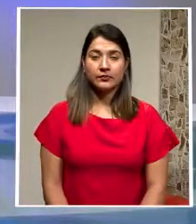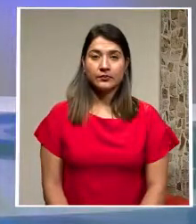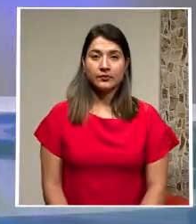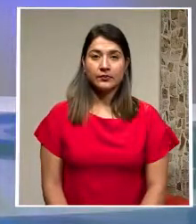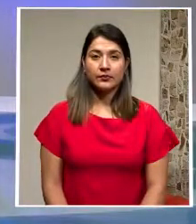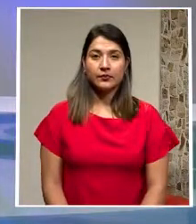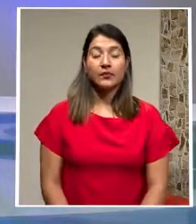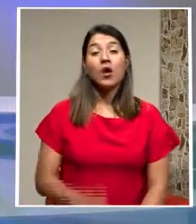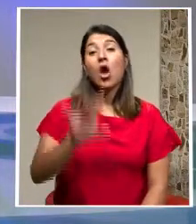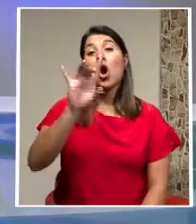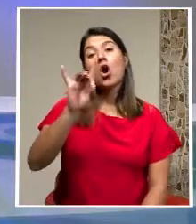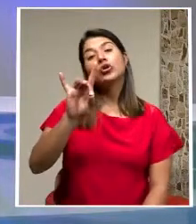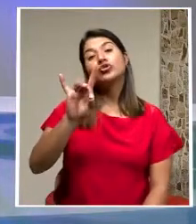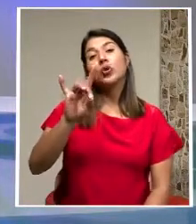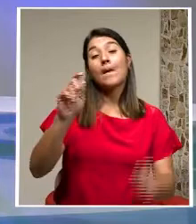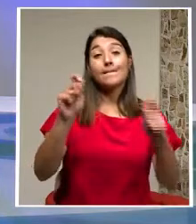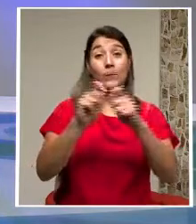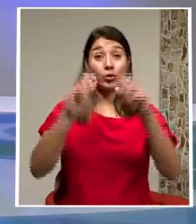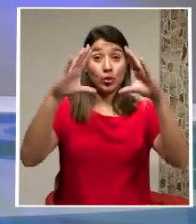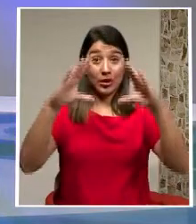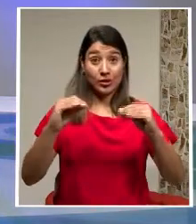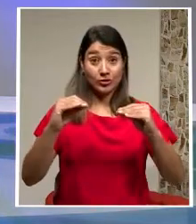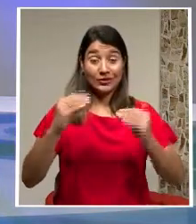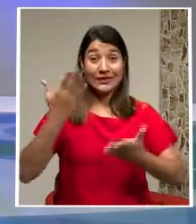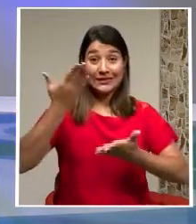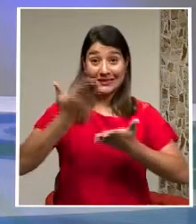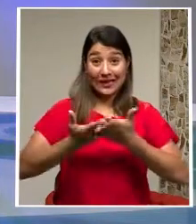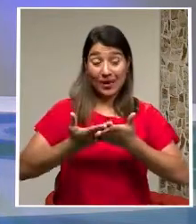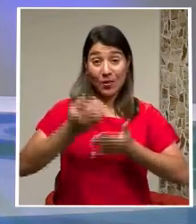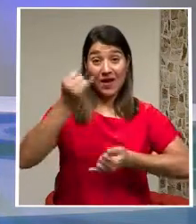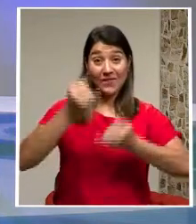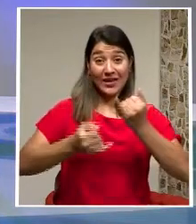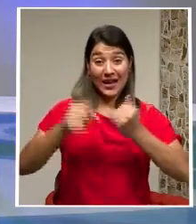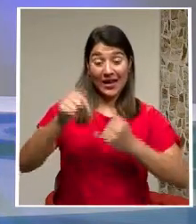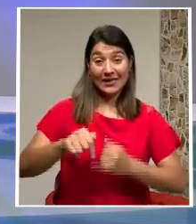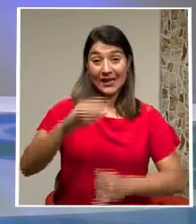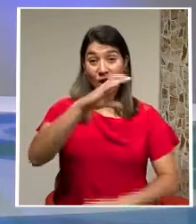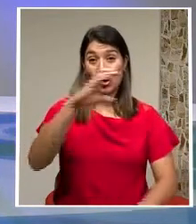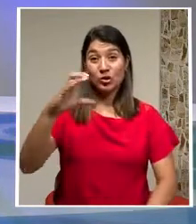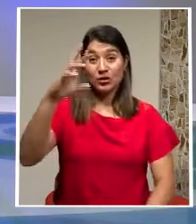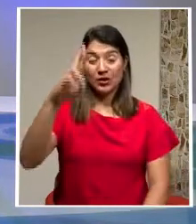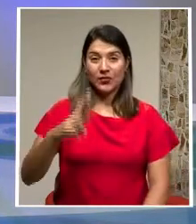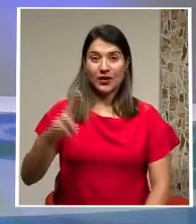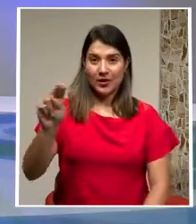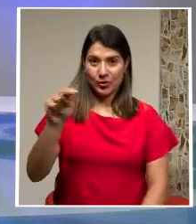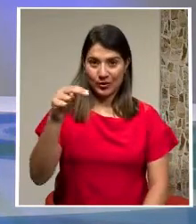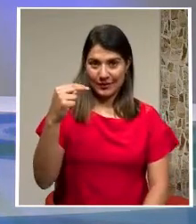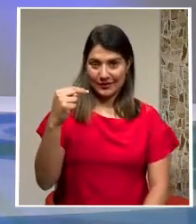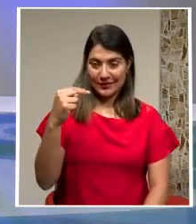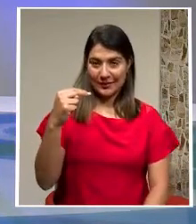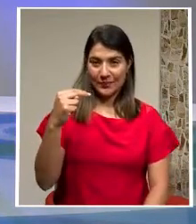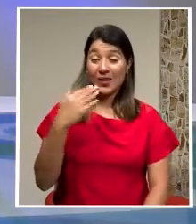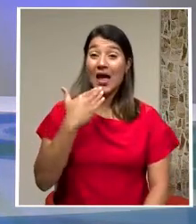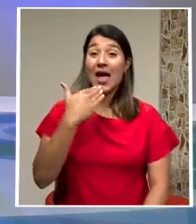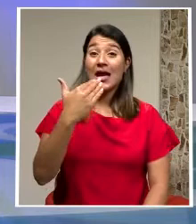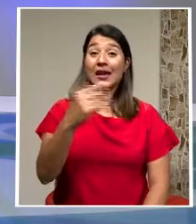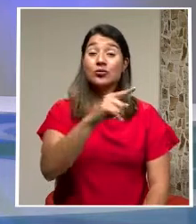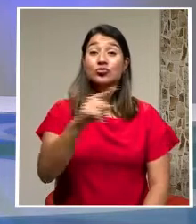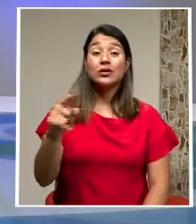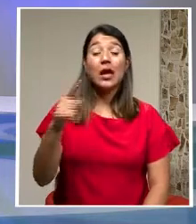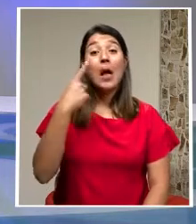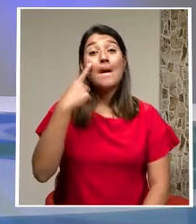A las ocho de la noche En punto Llegamos Al final De esta edición estelar De Costa Rica Noticias Gracias Gracias